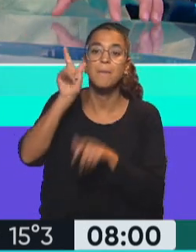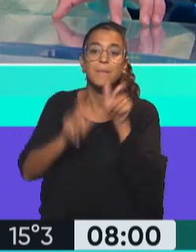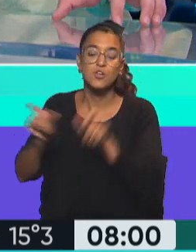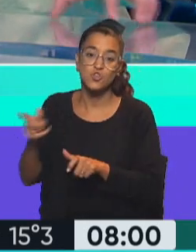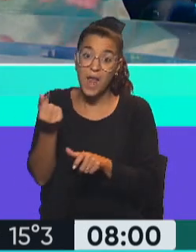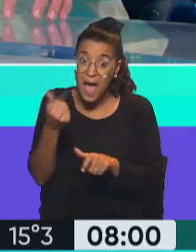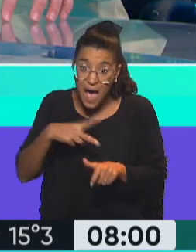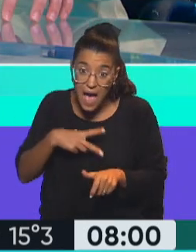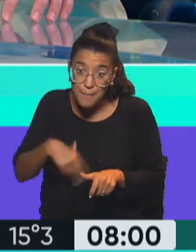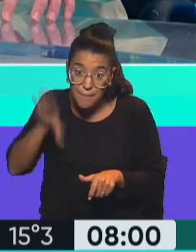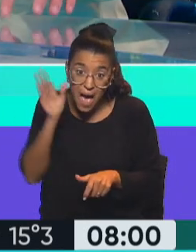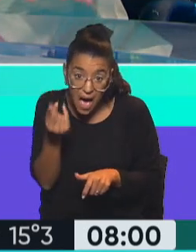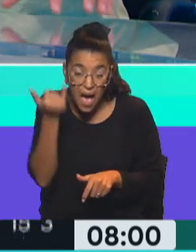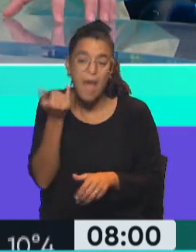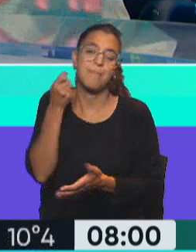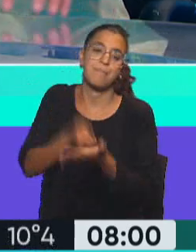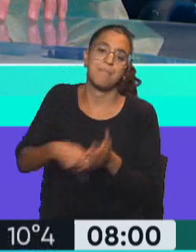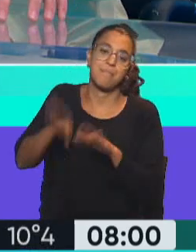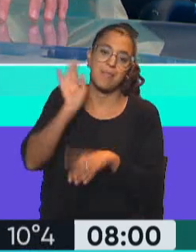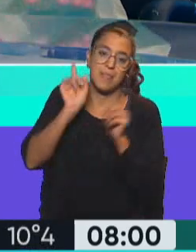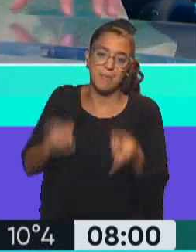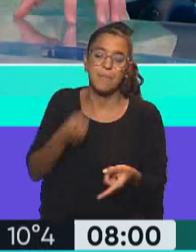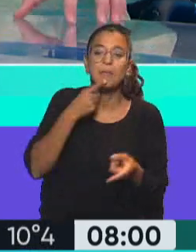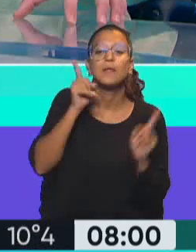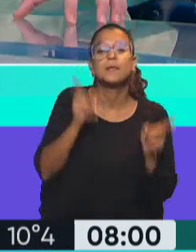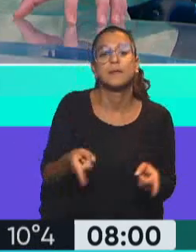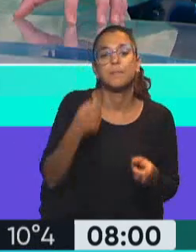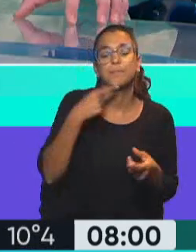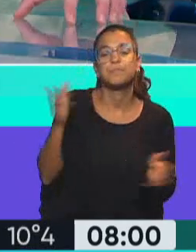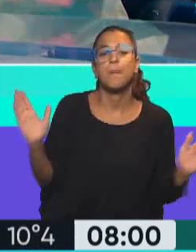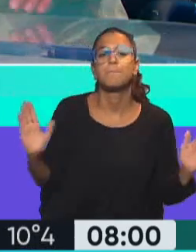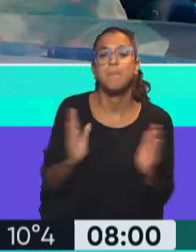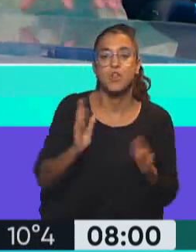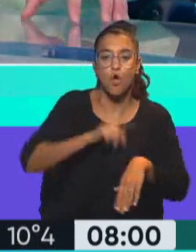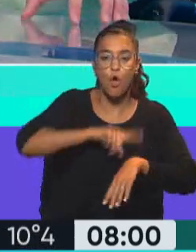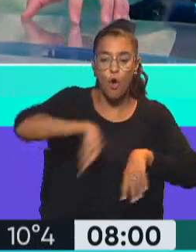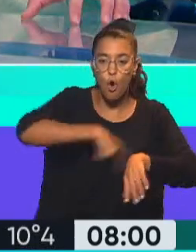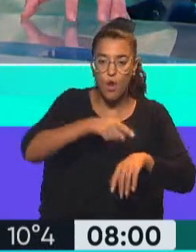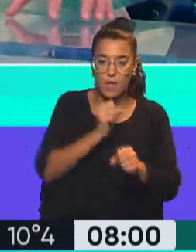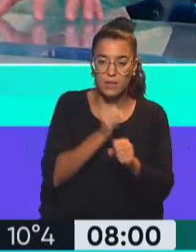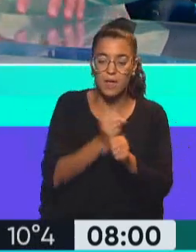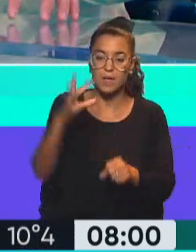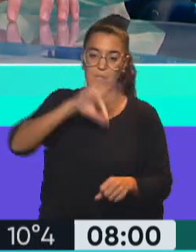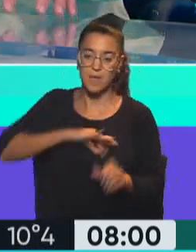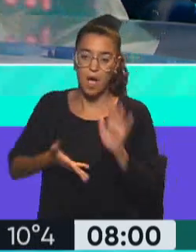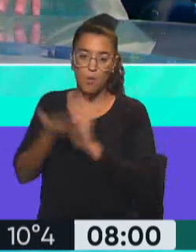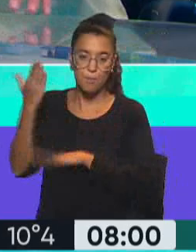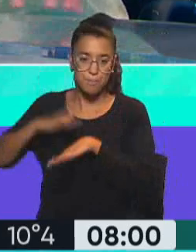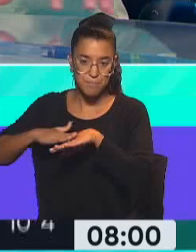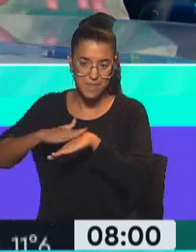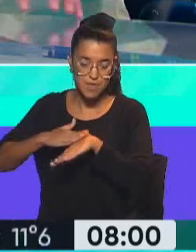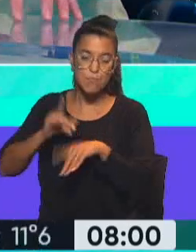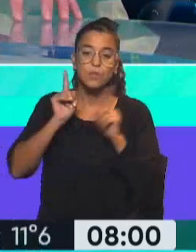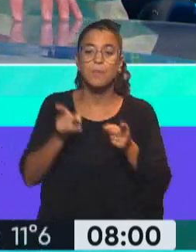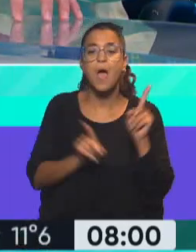que más tienen. También prometió una reducción de la jornada laboral, un aumento del salario mínimo y